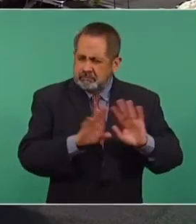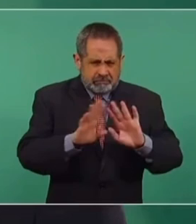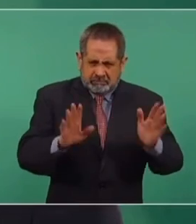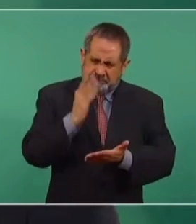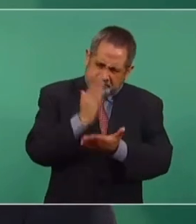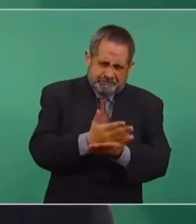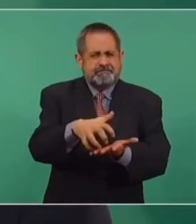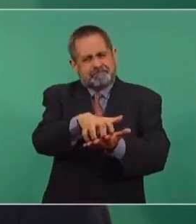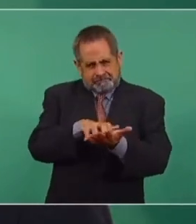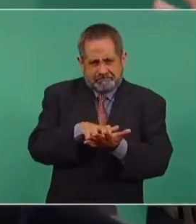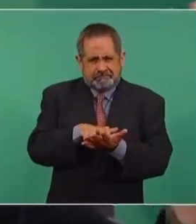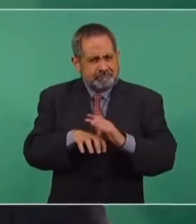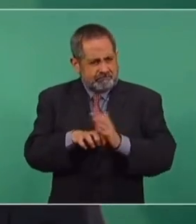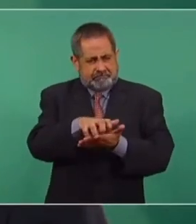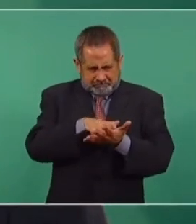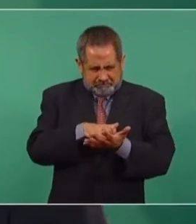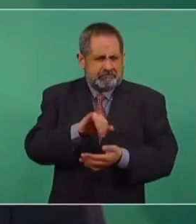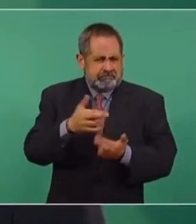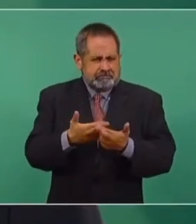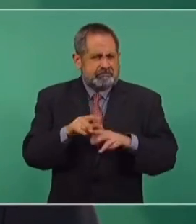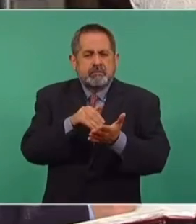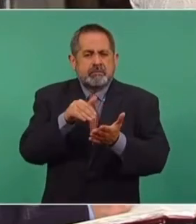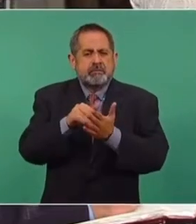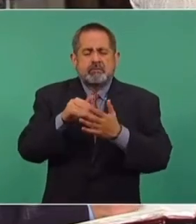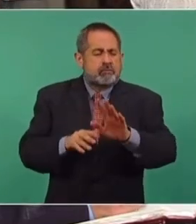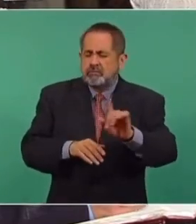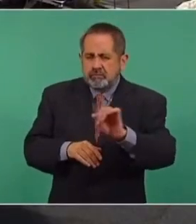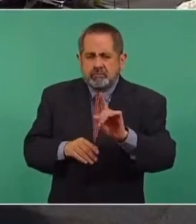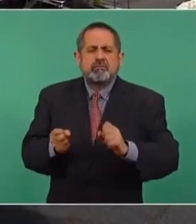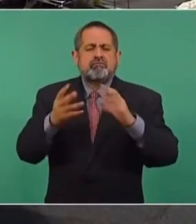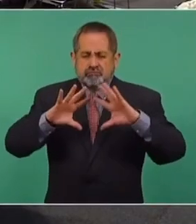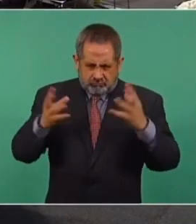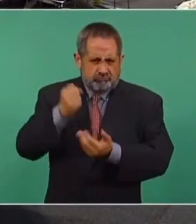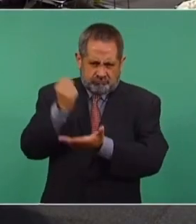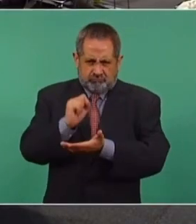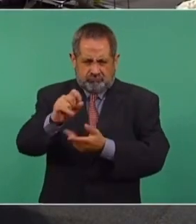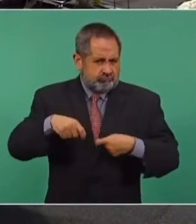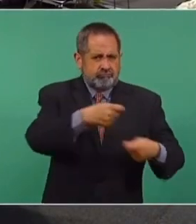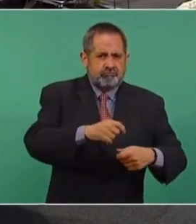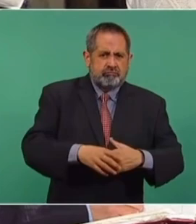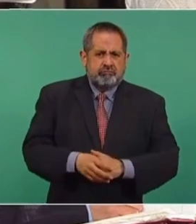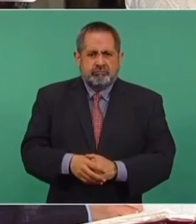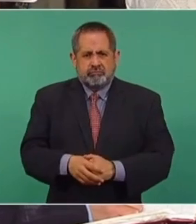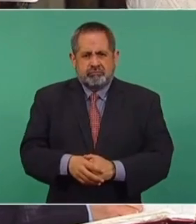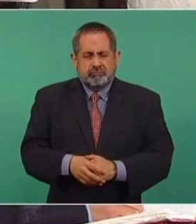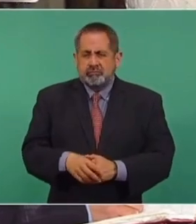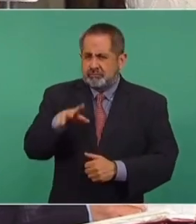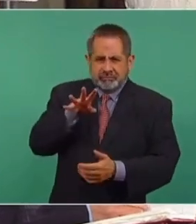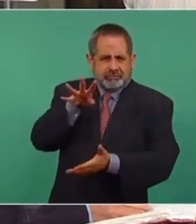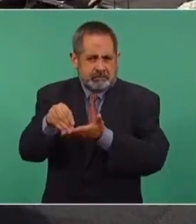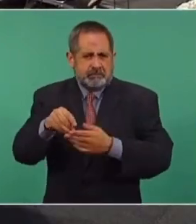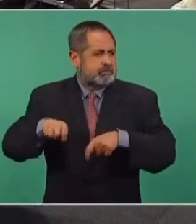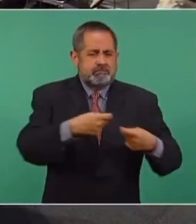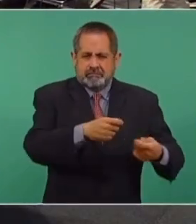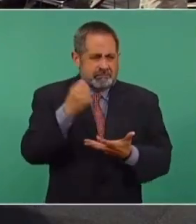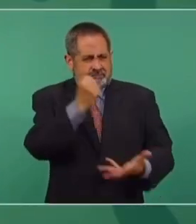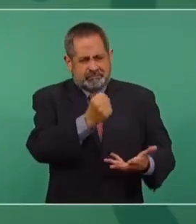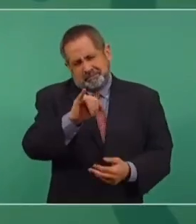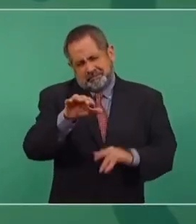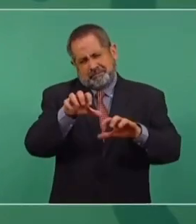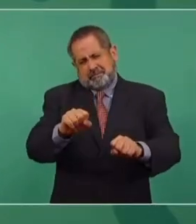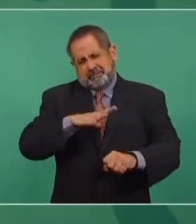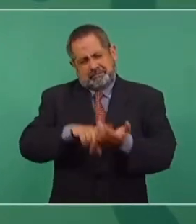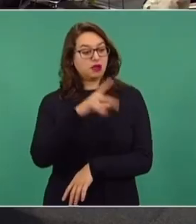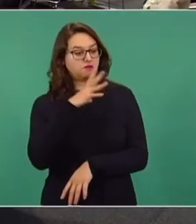Austeridad republicana, que alcanza el presupuesto. ¿Cuánto es lo autorizado? 19 mil millones. 19 mil millones. ¿Cómo no les va